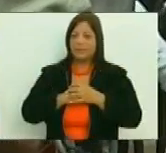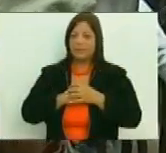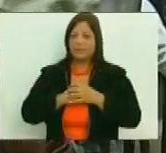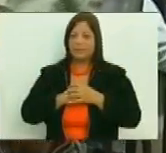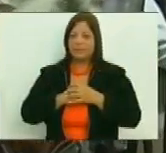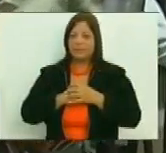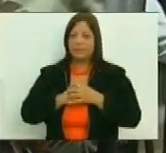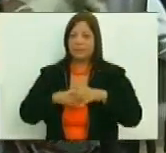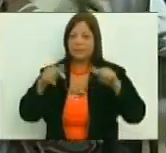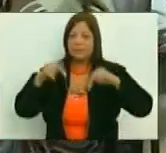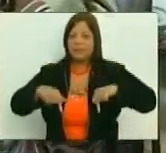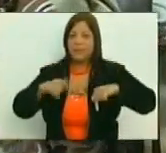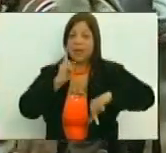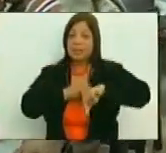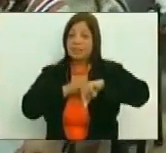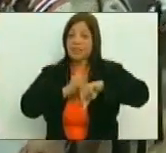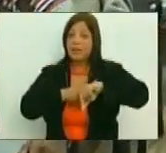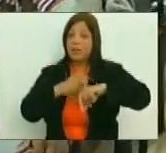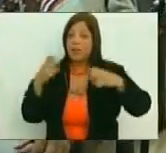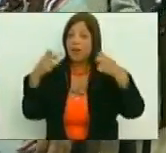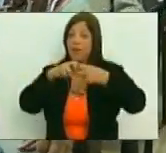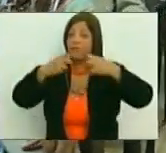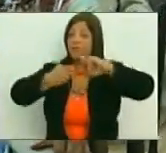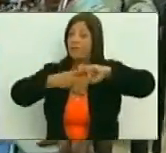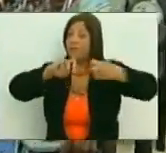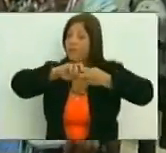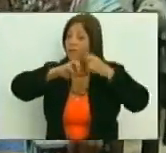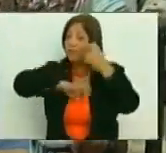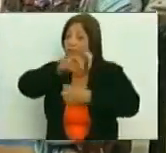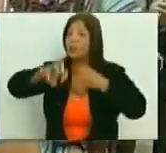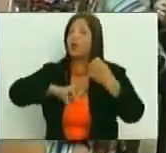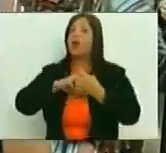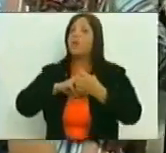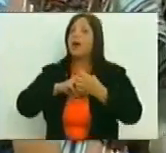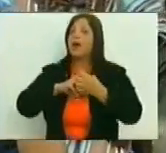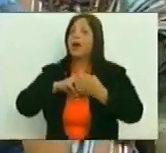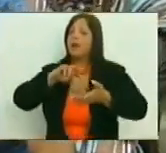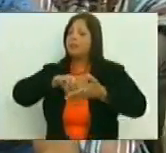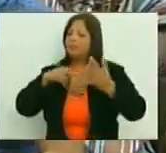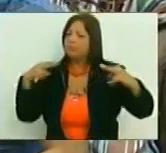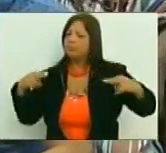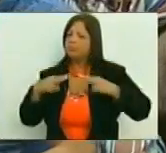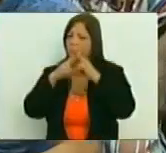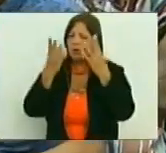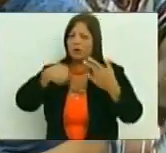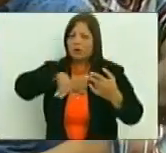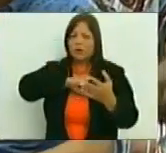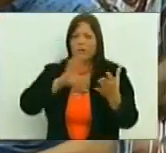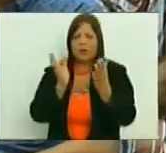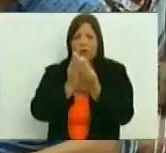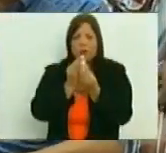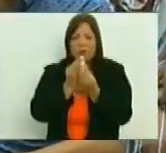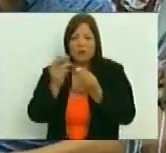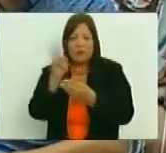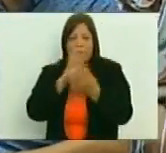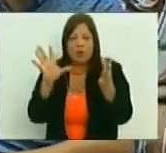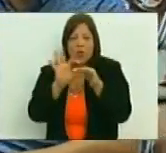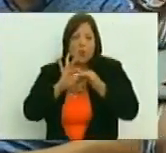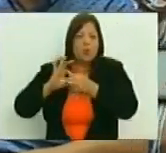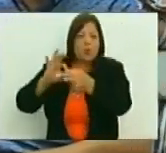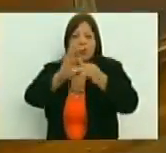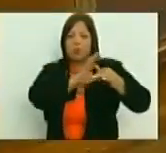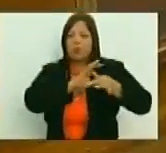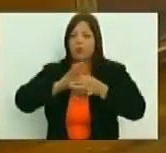este tiempo de dificultades debe encontrarnos a los venezolanos más unidos